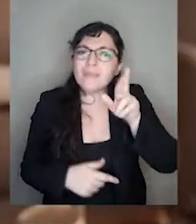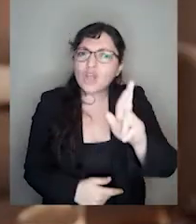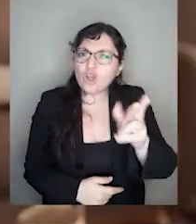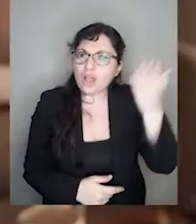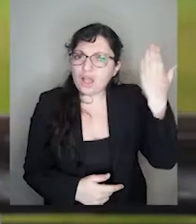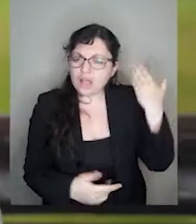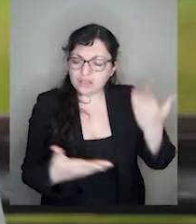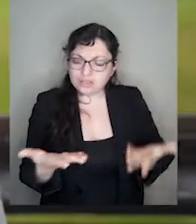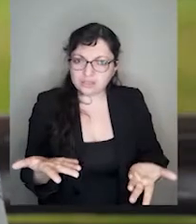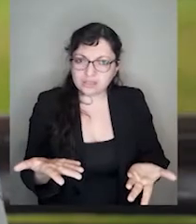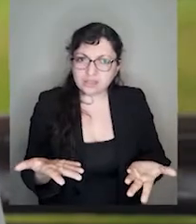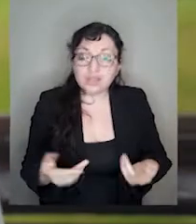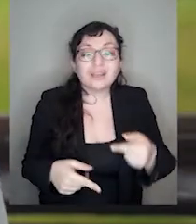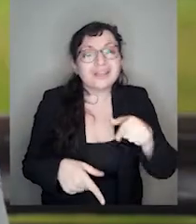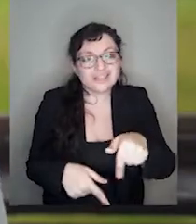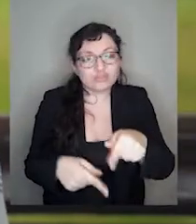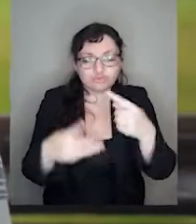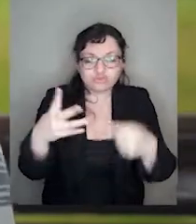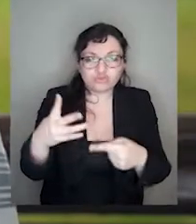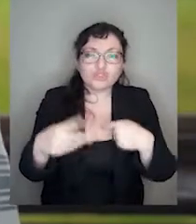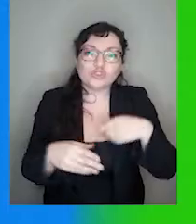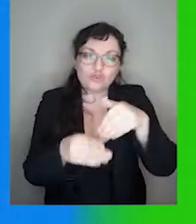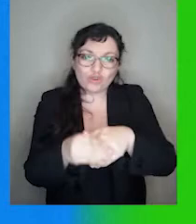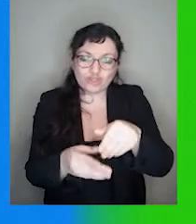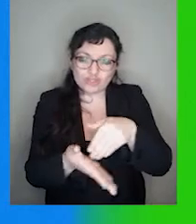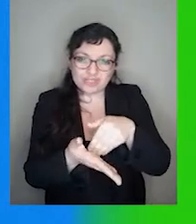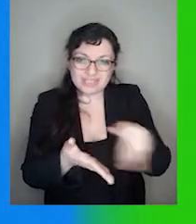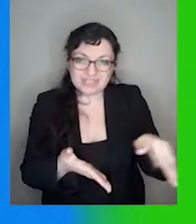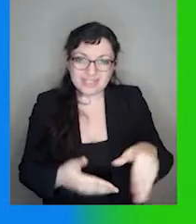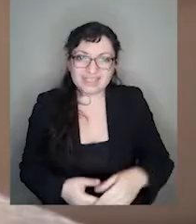peor que antes. Por todo esto yo voto rechazo.